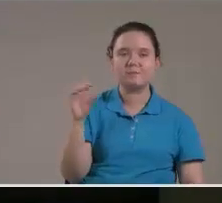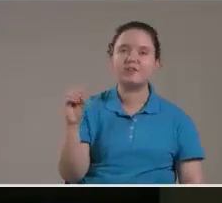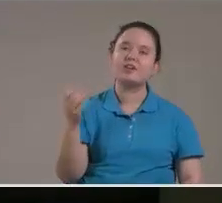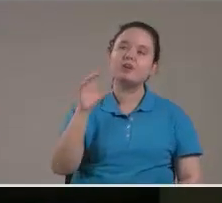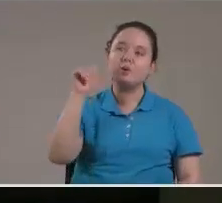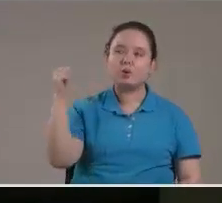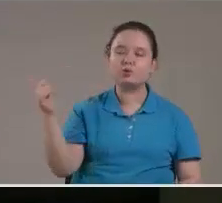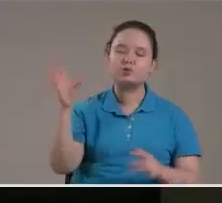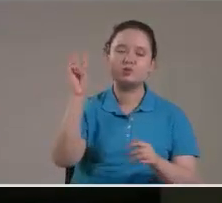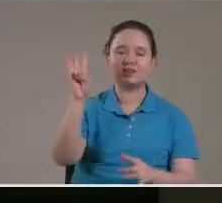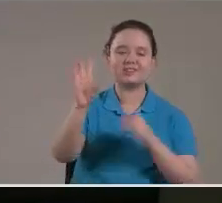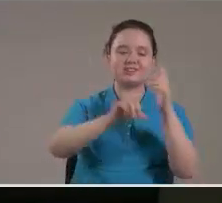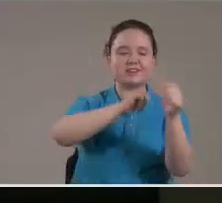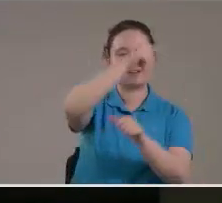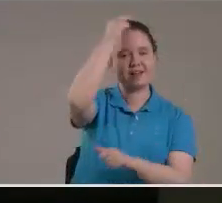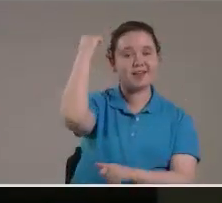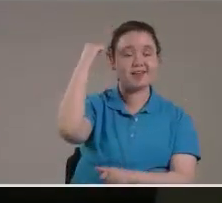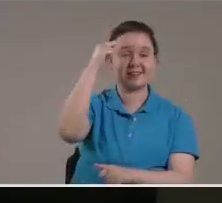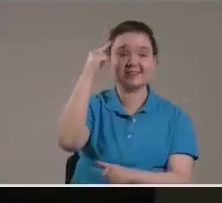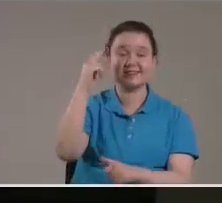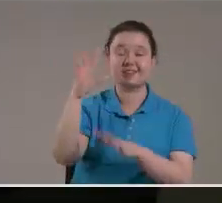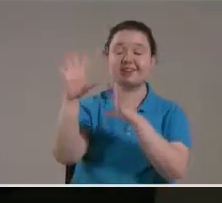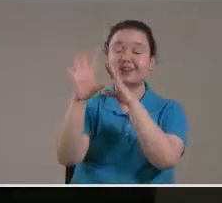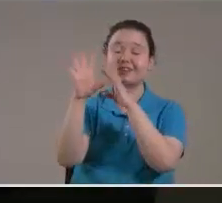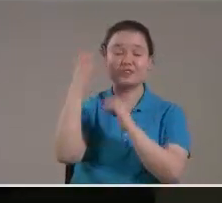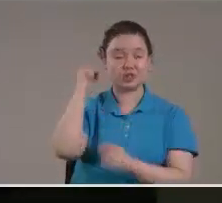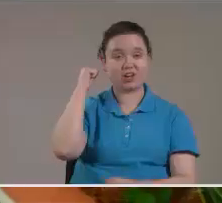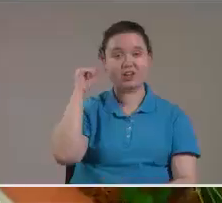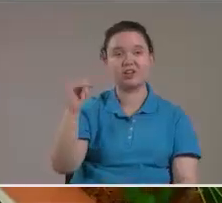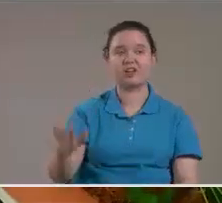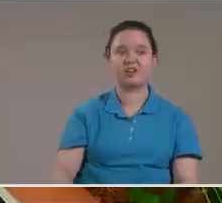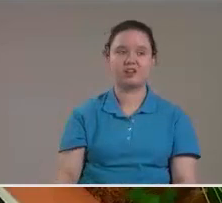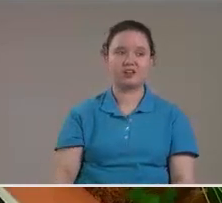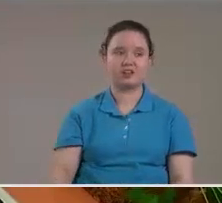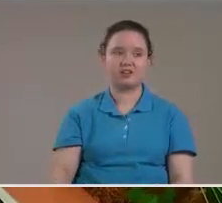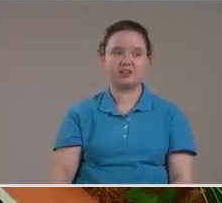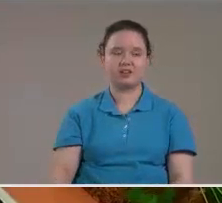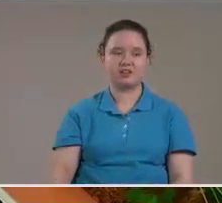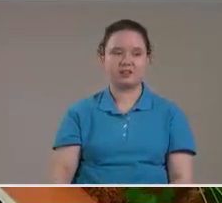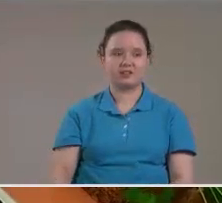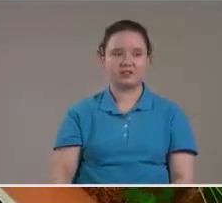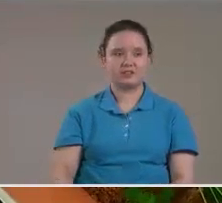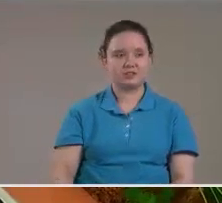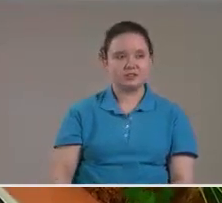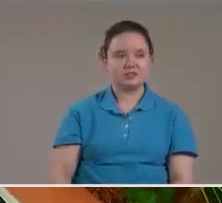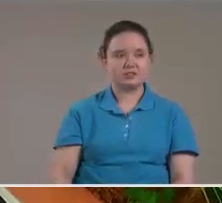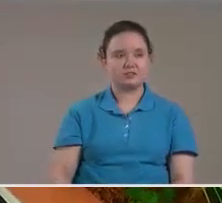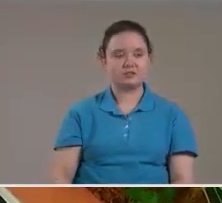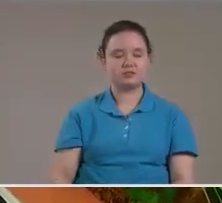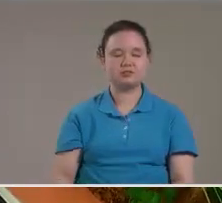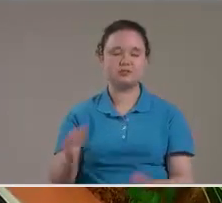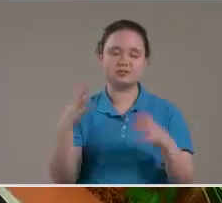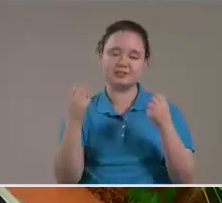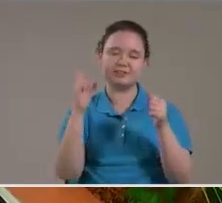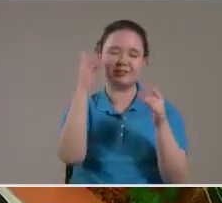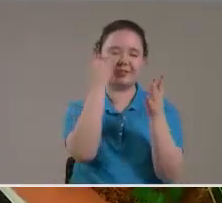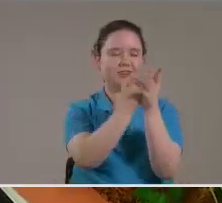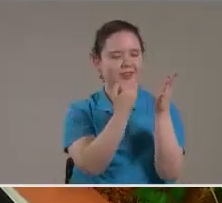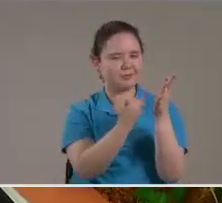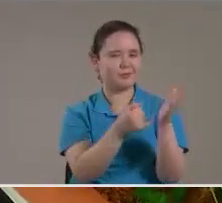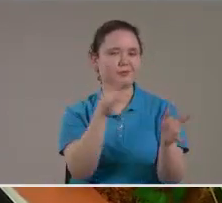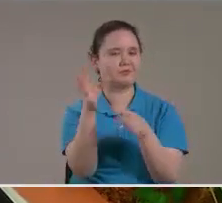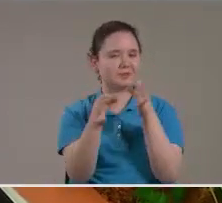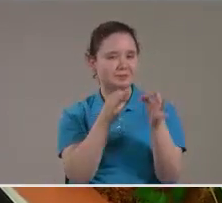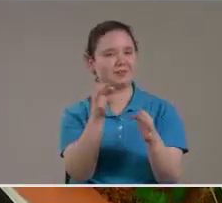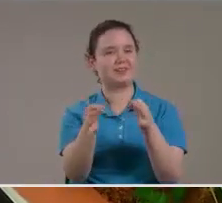Tres ángeles Están por tocar Entonces Mire Vamos a hacer Un pequeño dibujito Aquí para darme A entender Más o menos